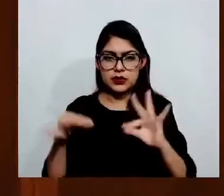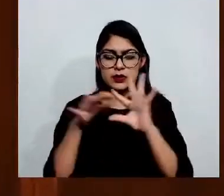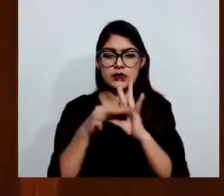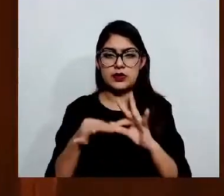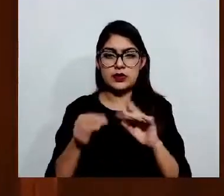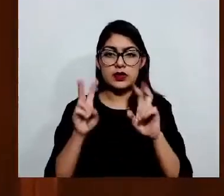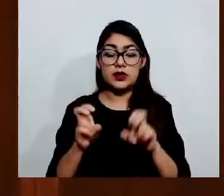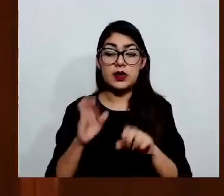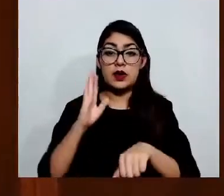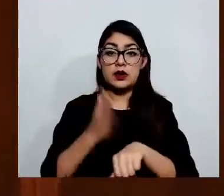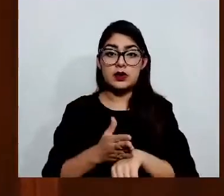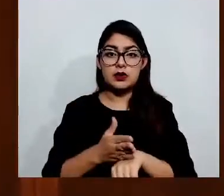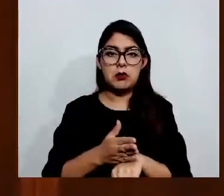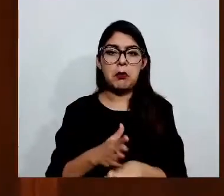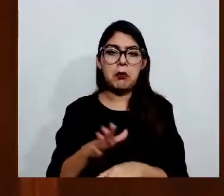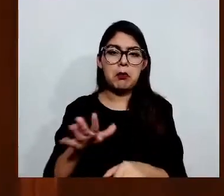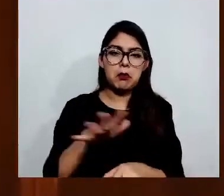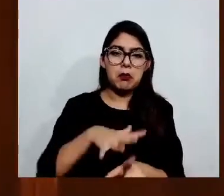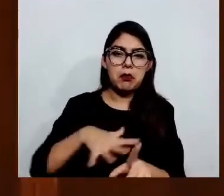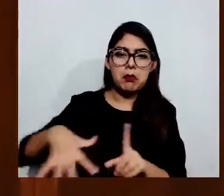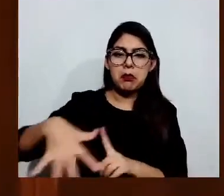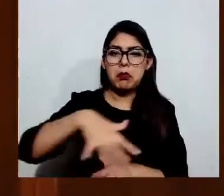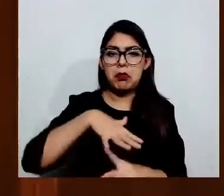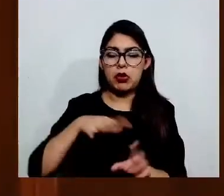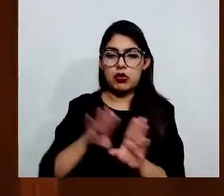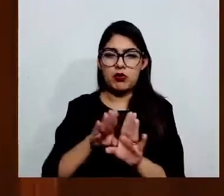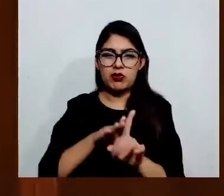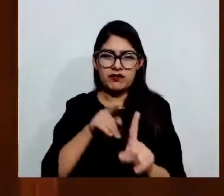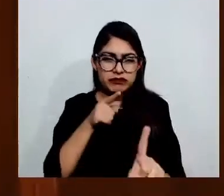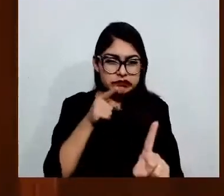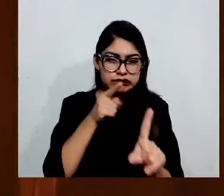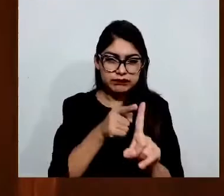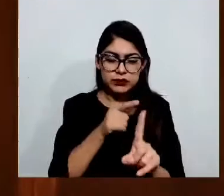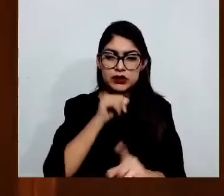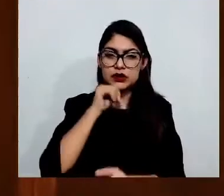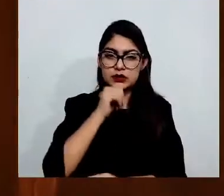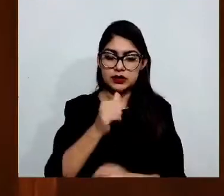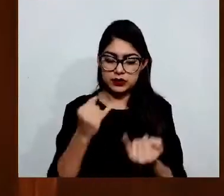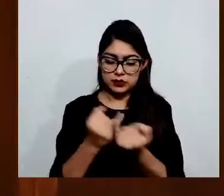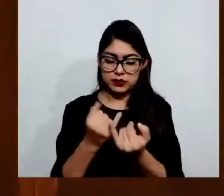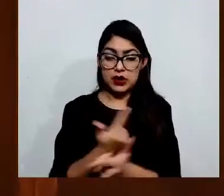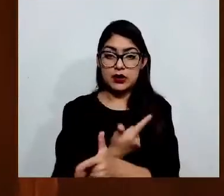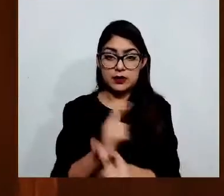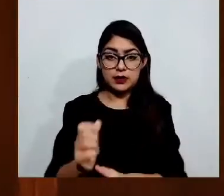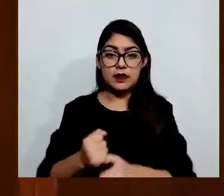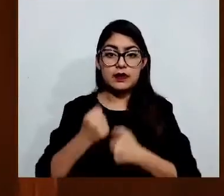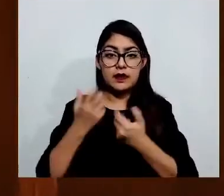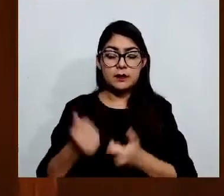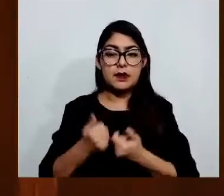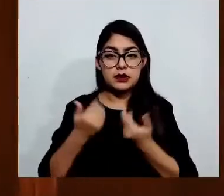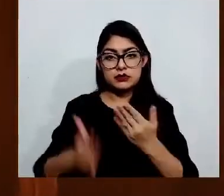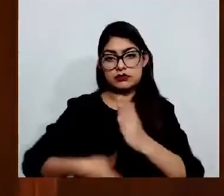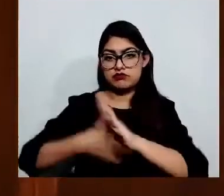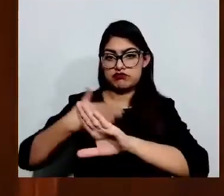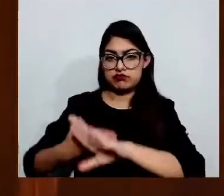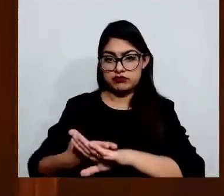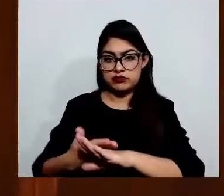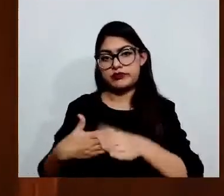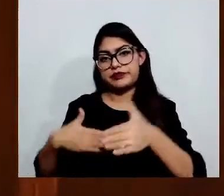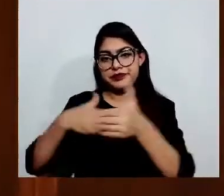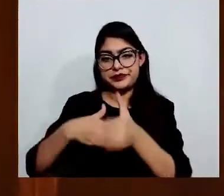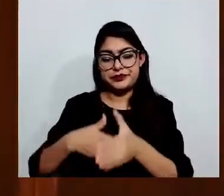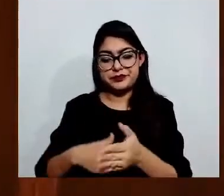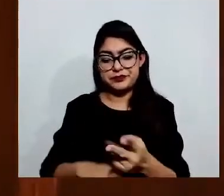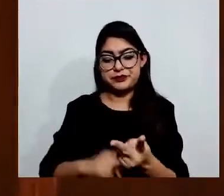y en contravención a la libertad de expresión y el segundo por imponer una sanción excesiva, que además